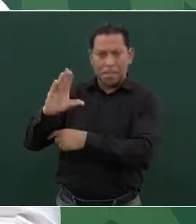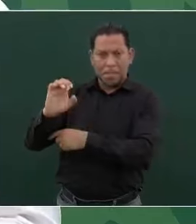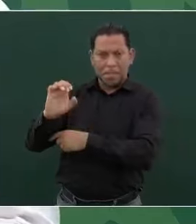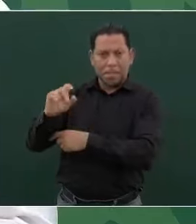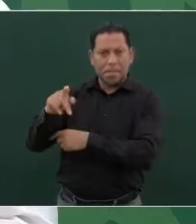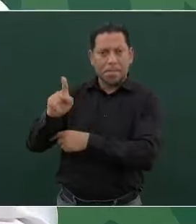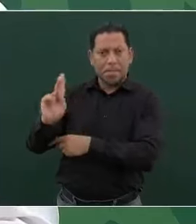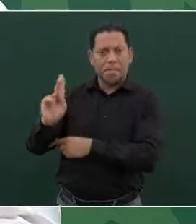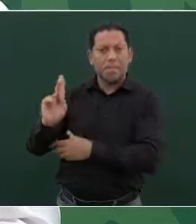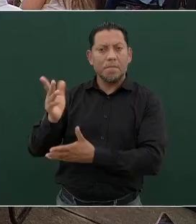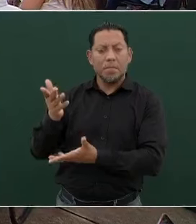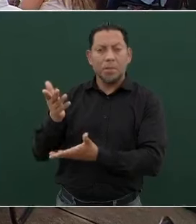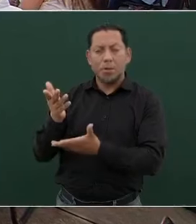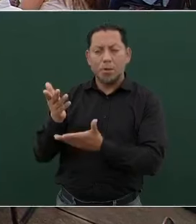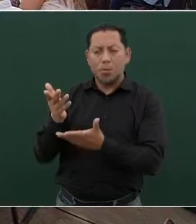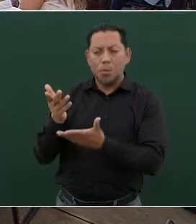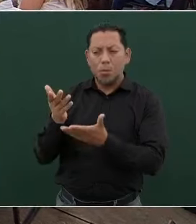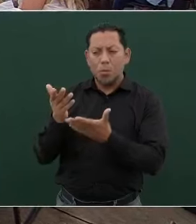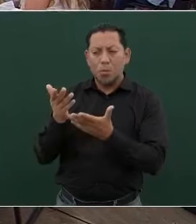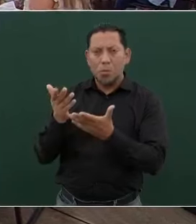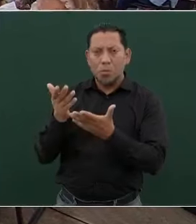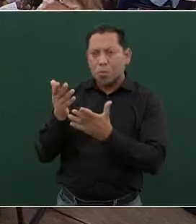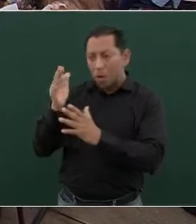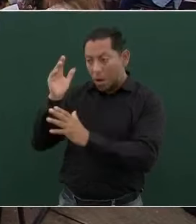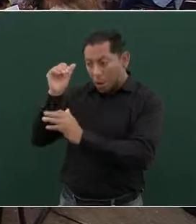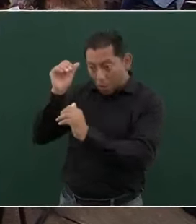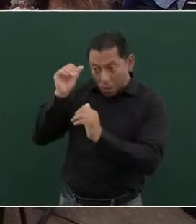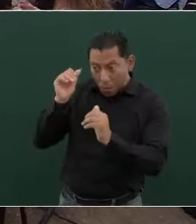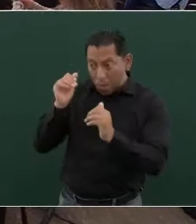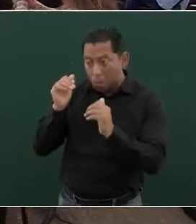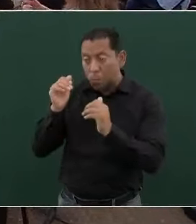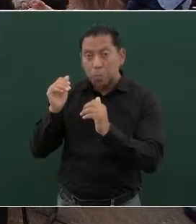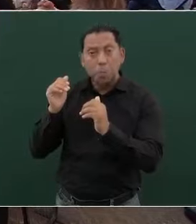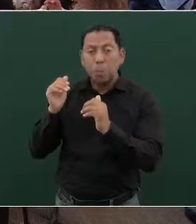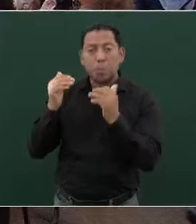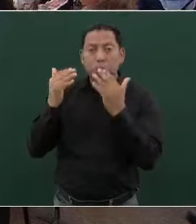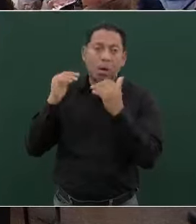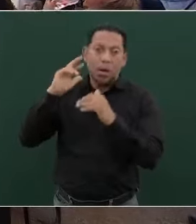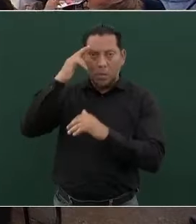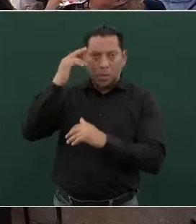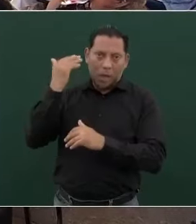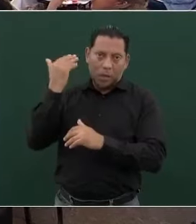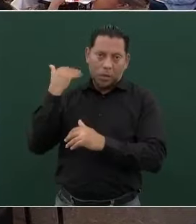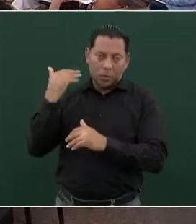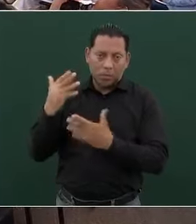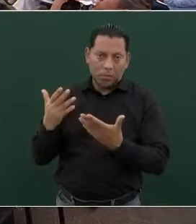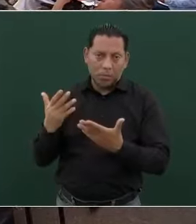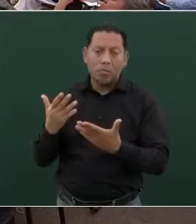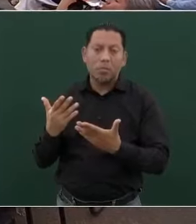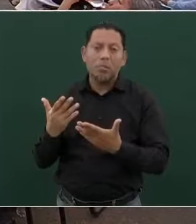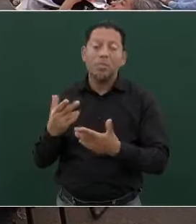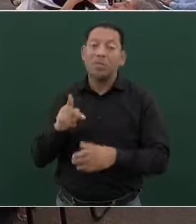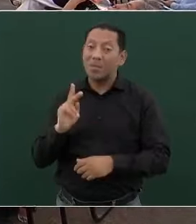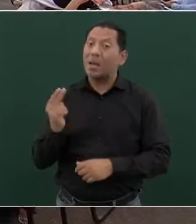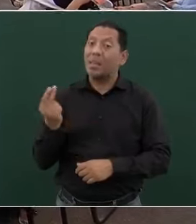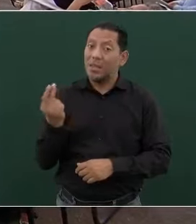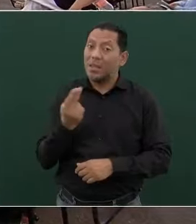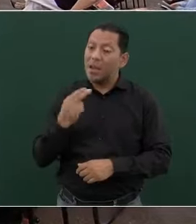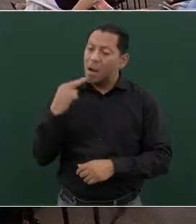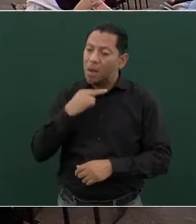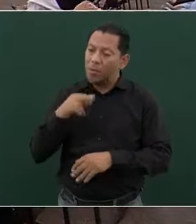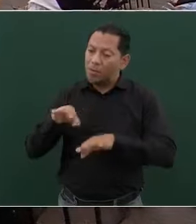no hubo acuerdo en ese entonces y como necesitábamos